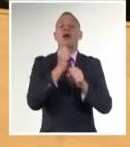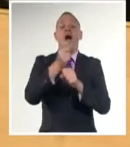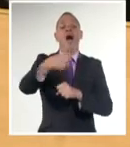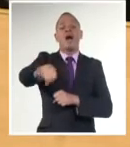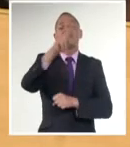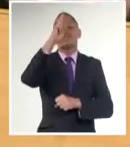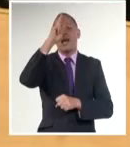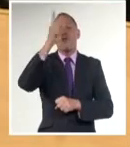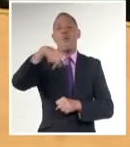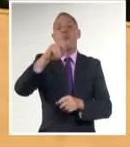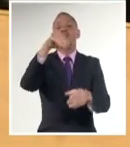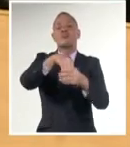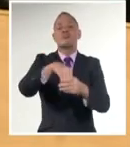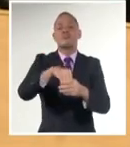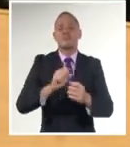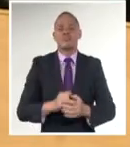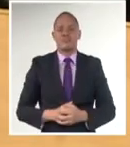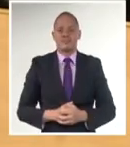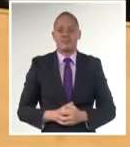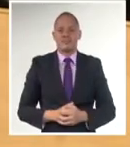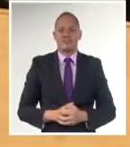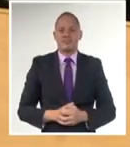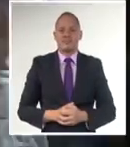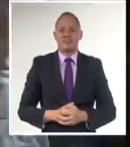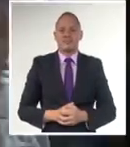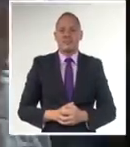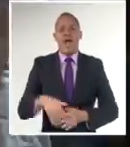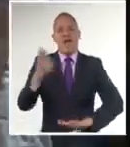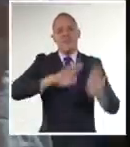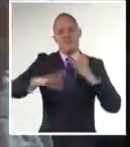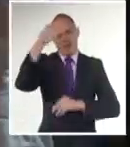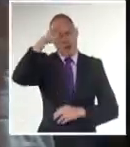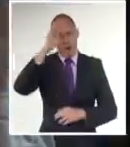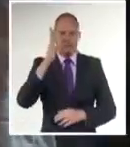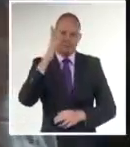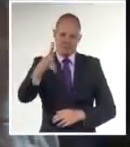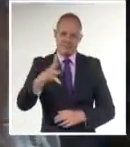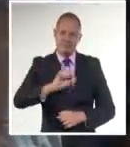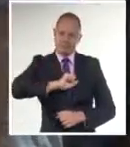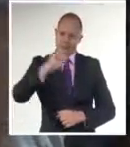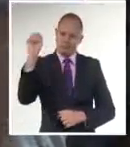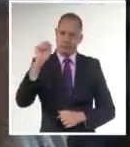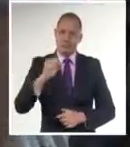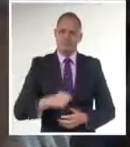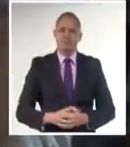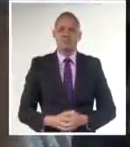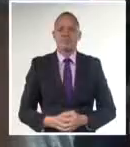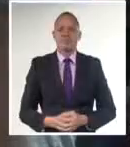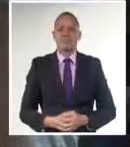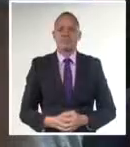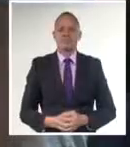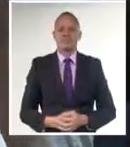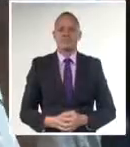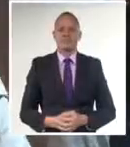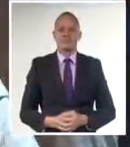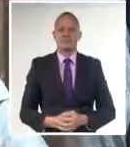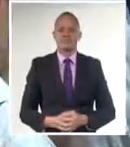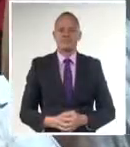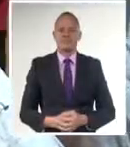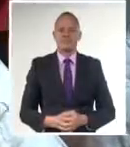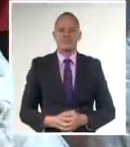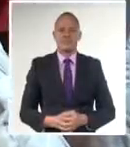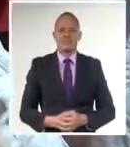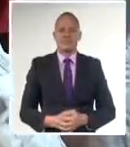sector de la salud. Patria o muerte, venceremos. Miguel Ángel Rivalta, Sistema